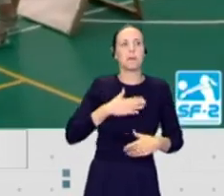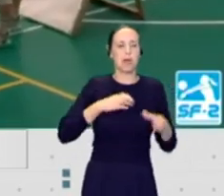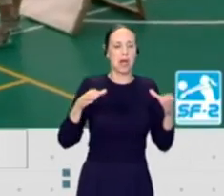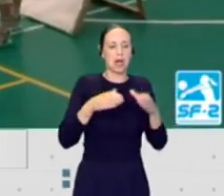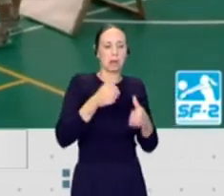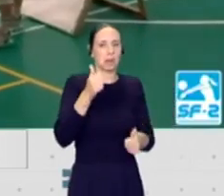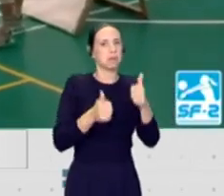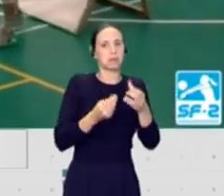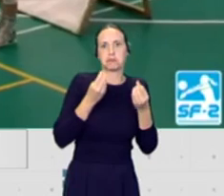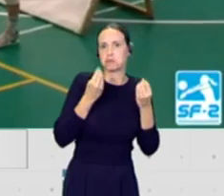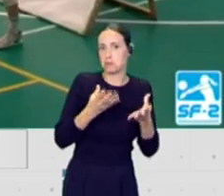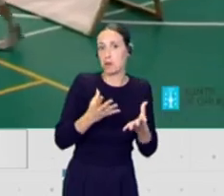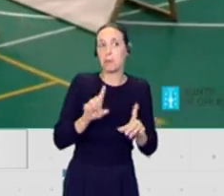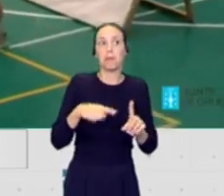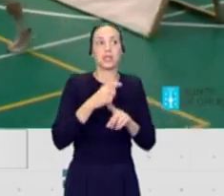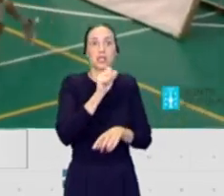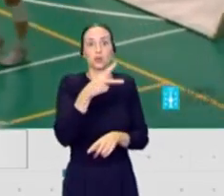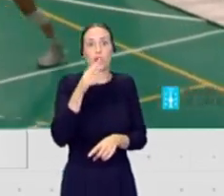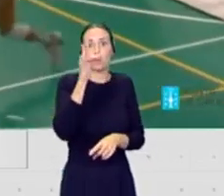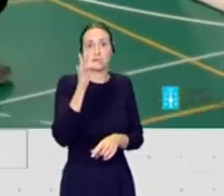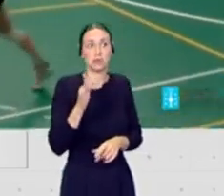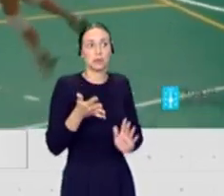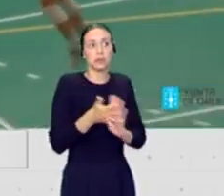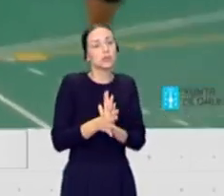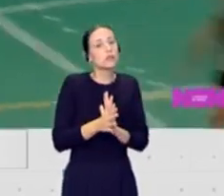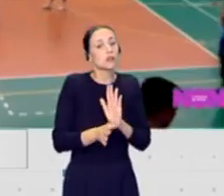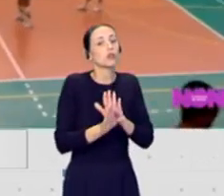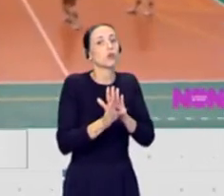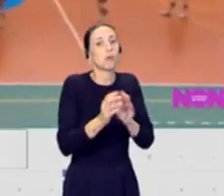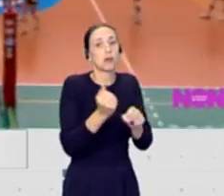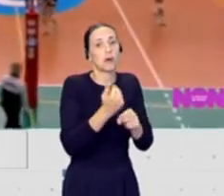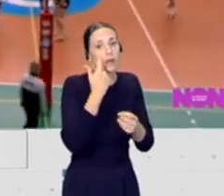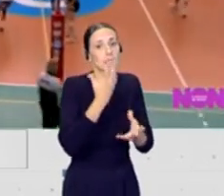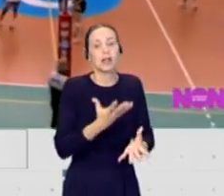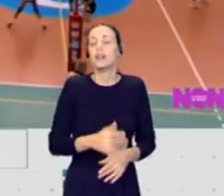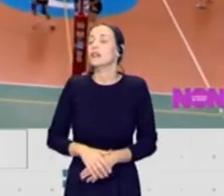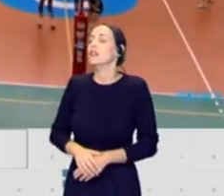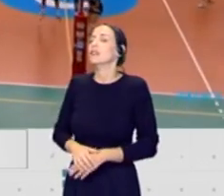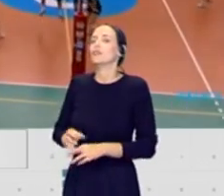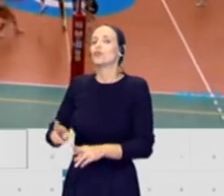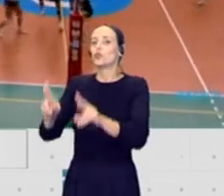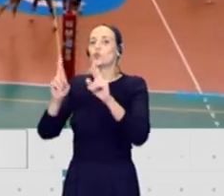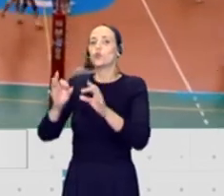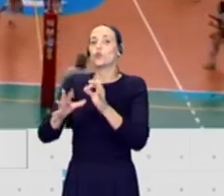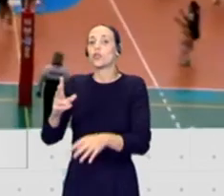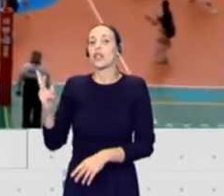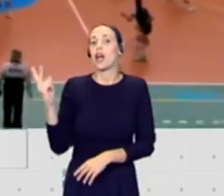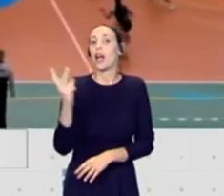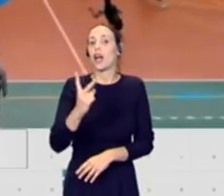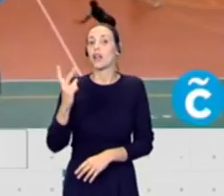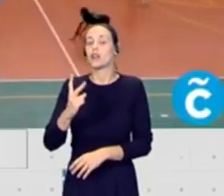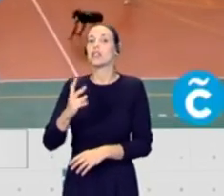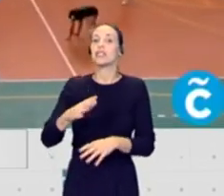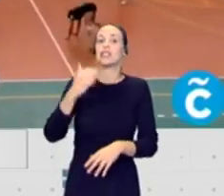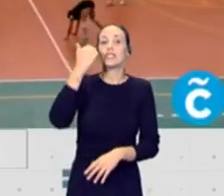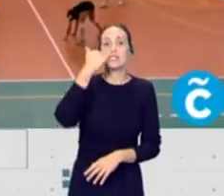los resultados se están dando y esperemos que por ahí vaya el trabajo. Le deseamos toda la suerte del mundo. El sábado, la Arona Playa de los Cristianos